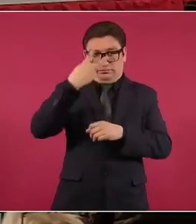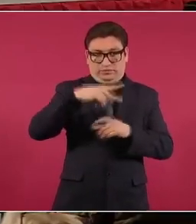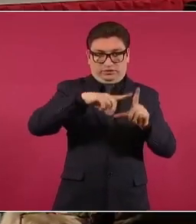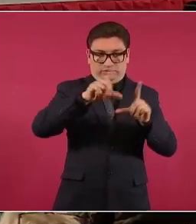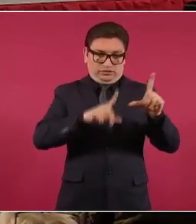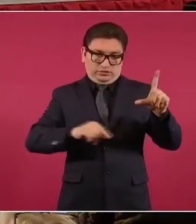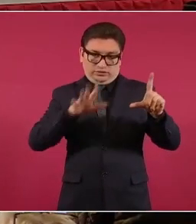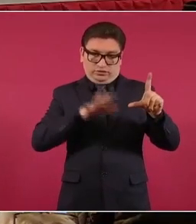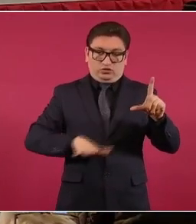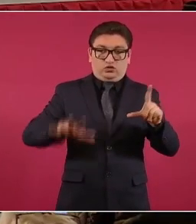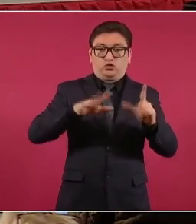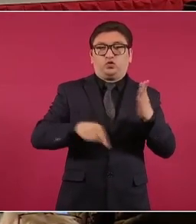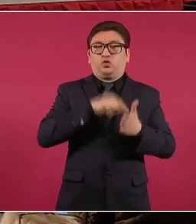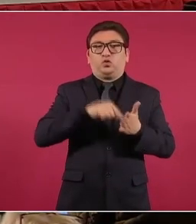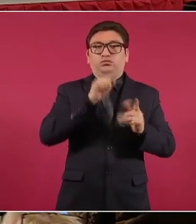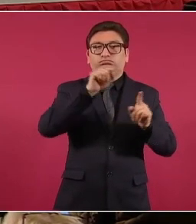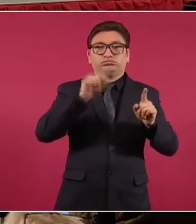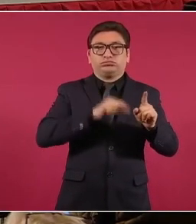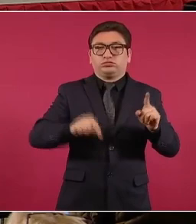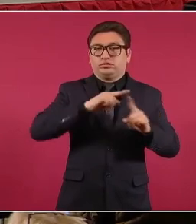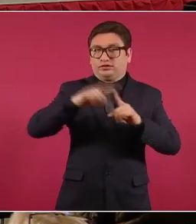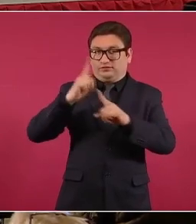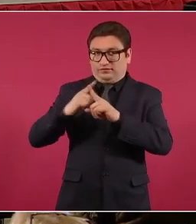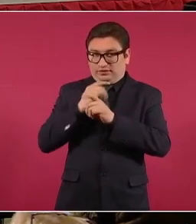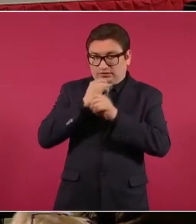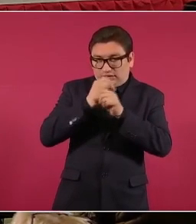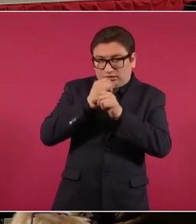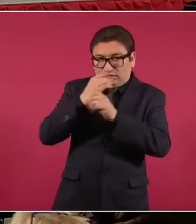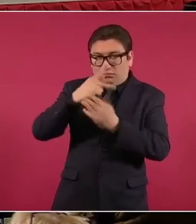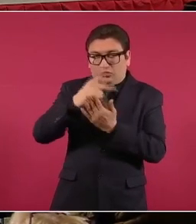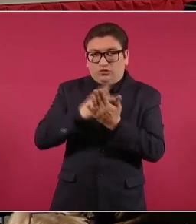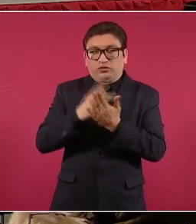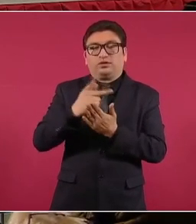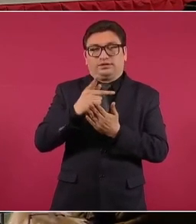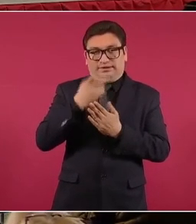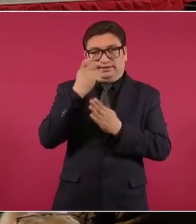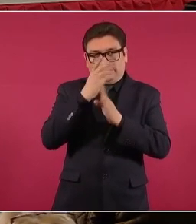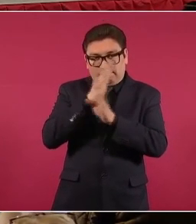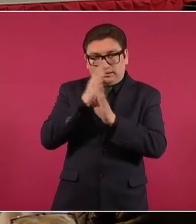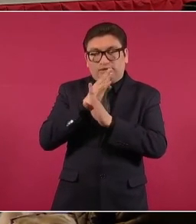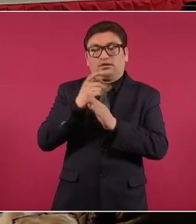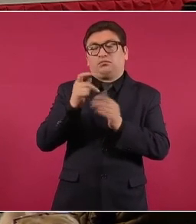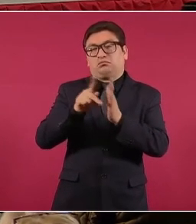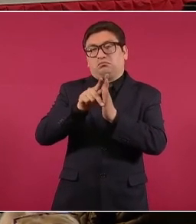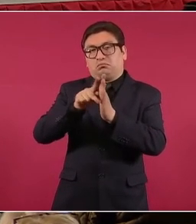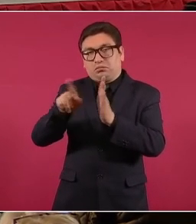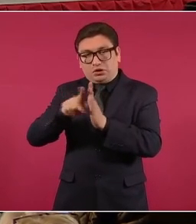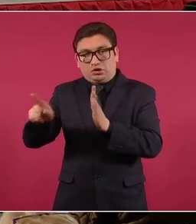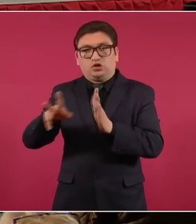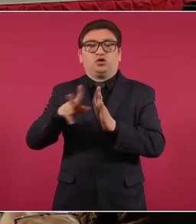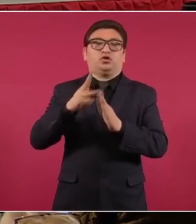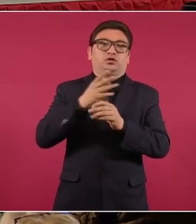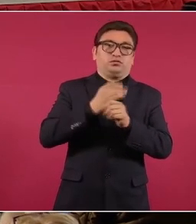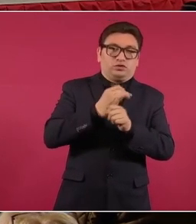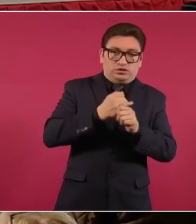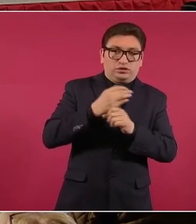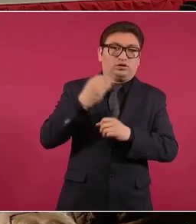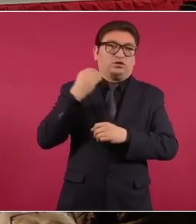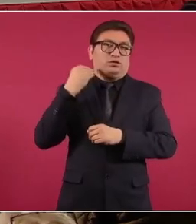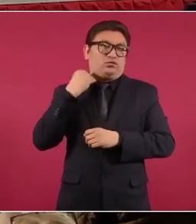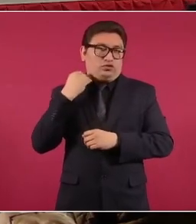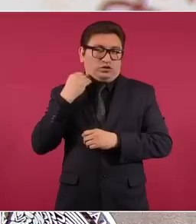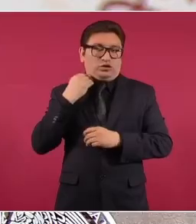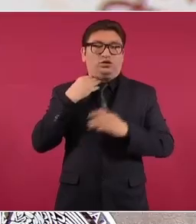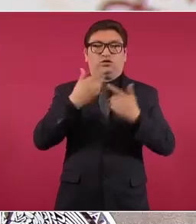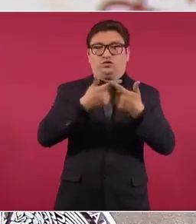fueron atacados con el software espía, incluidos periodistas de investigación, abogados de víctimas,